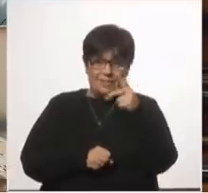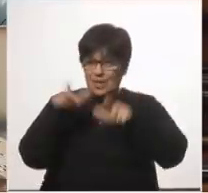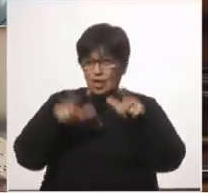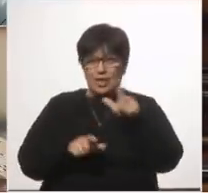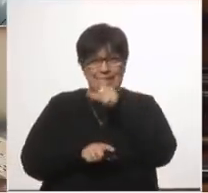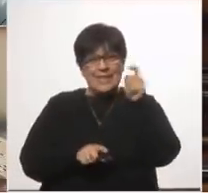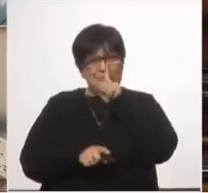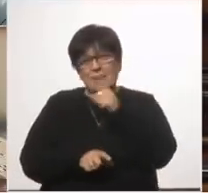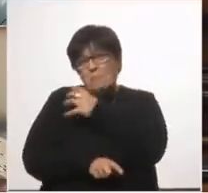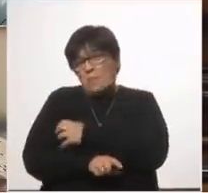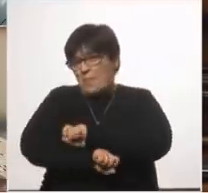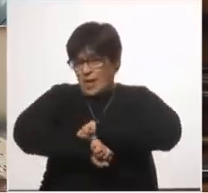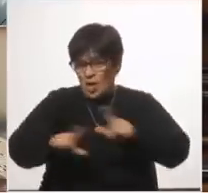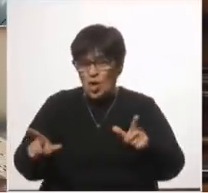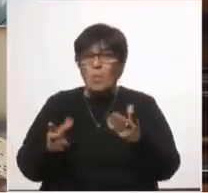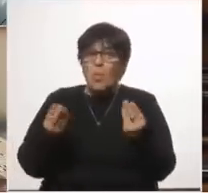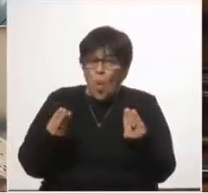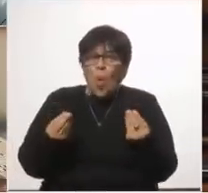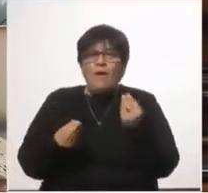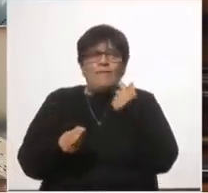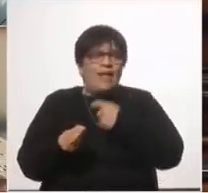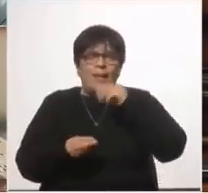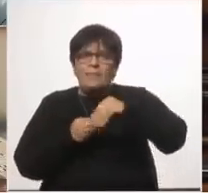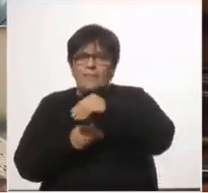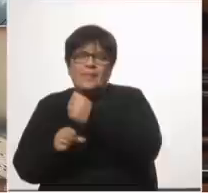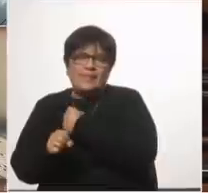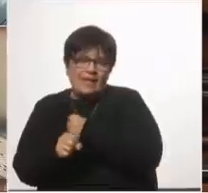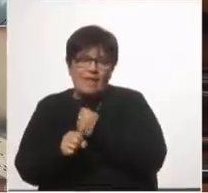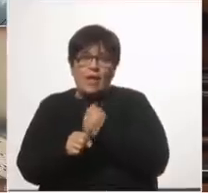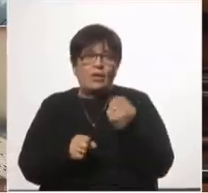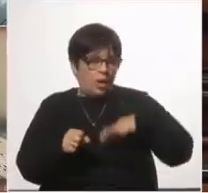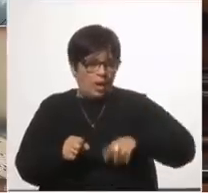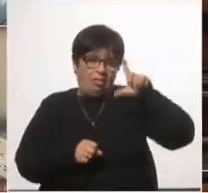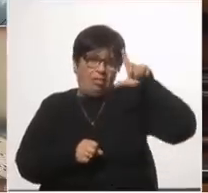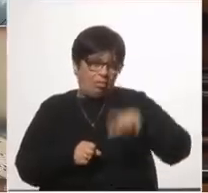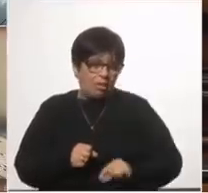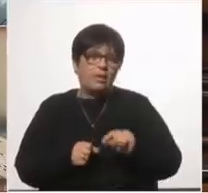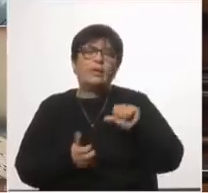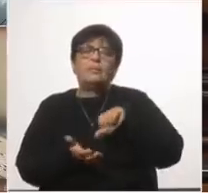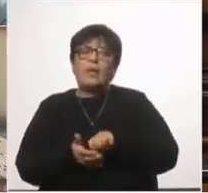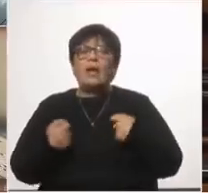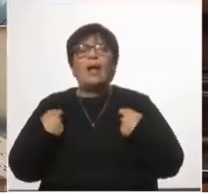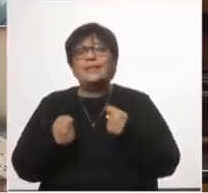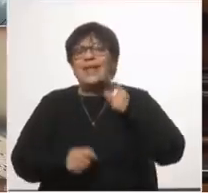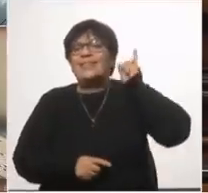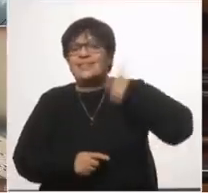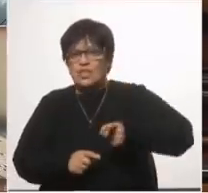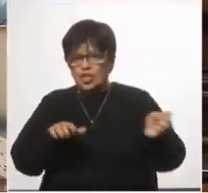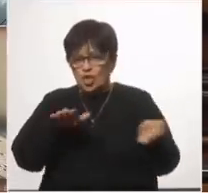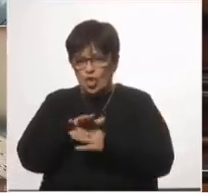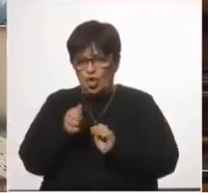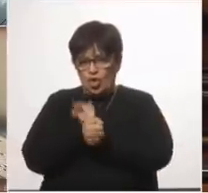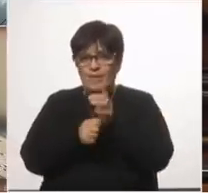con 60.000 más desempleados con un salario real en caída con ingresos en caída el país decide gastar en el fondo COVID